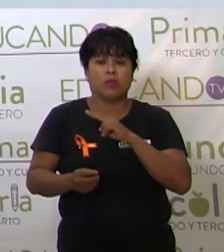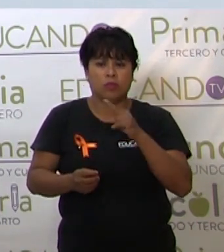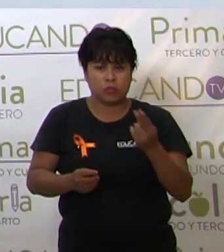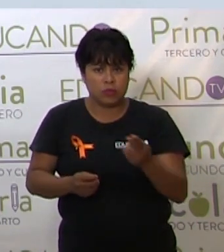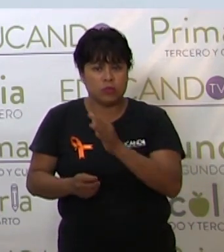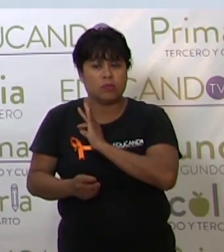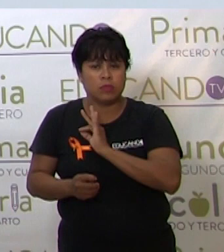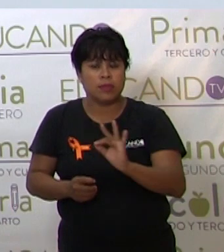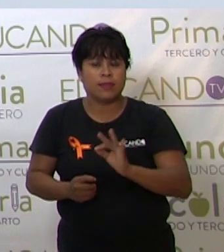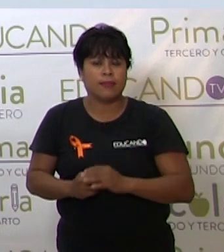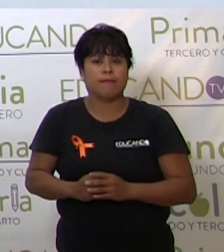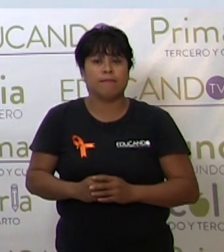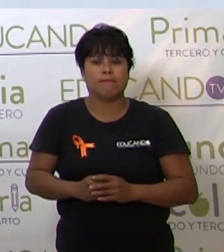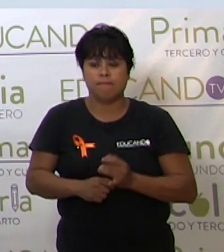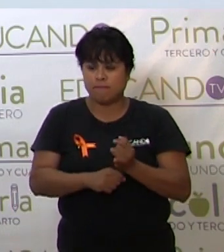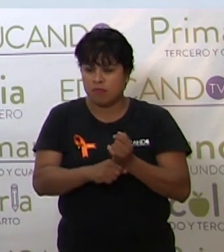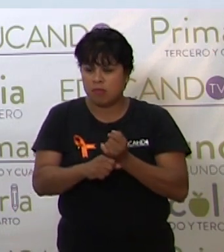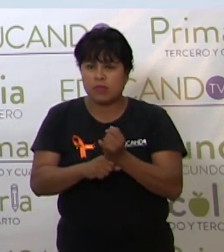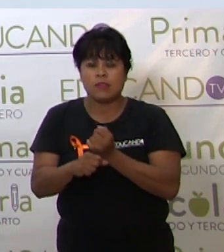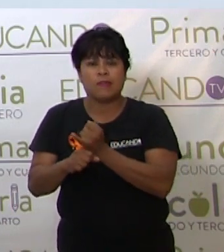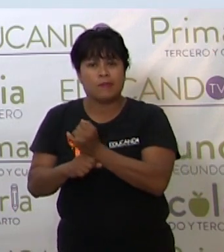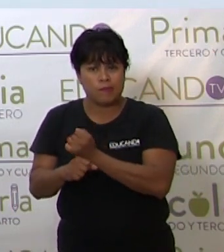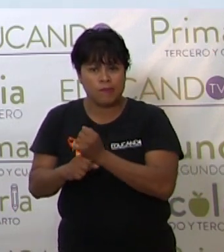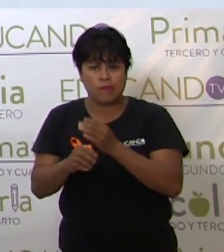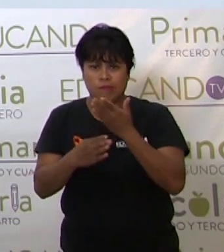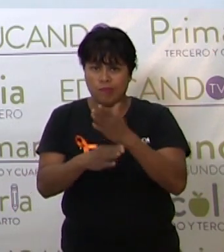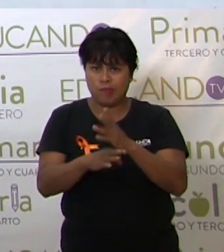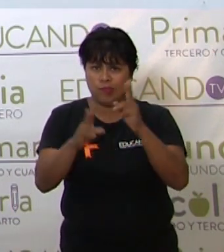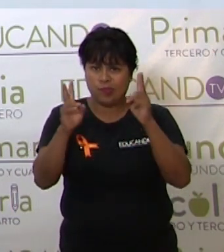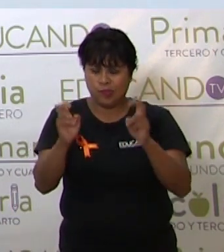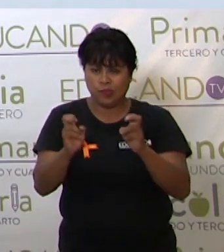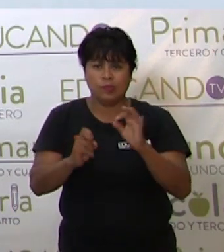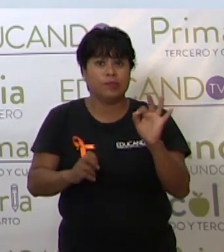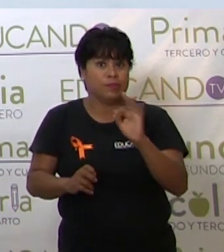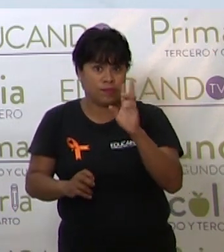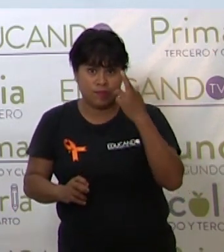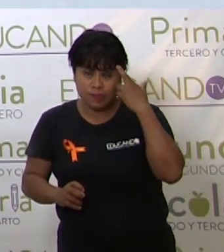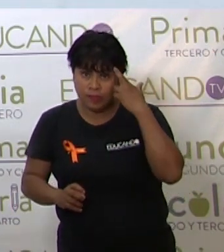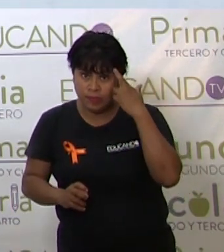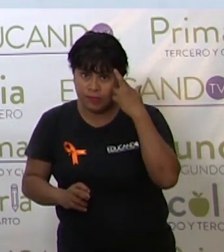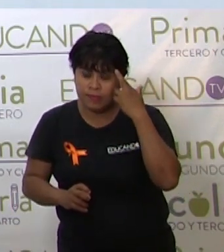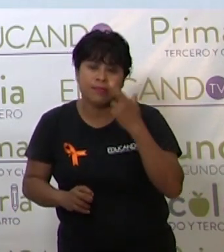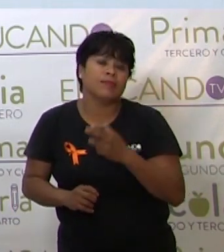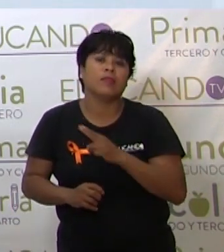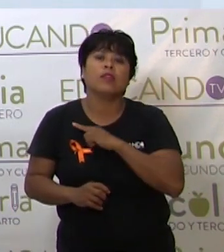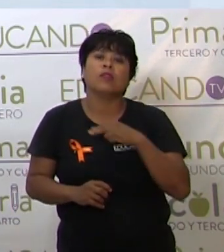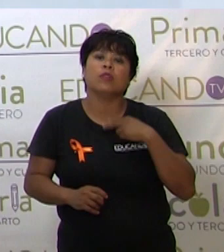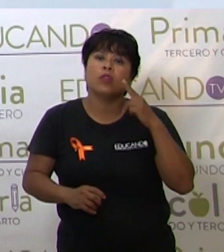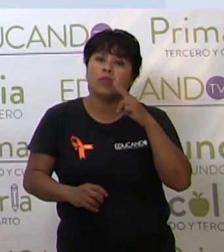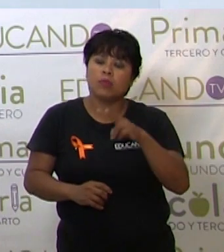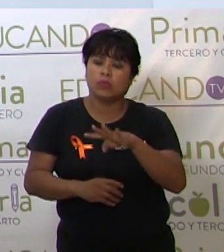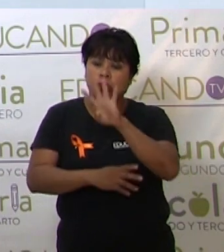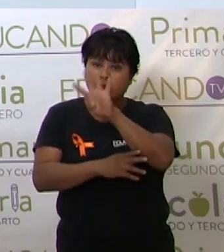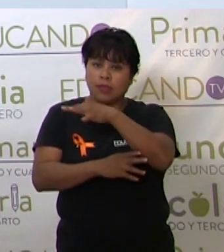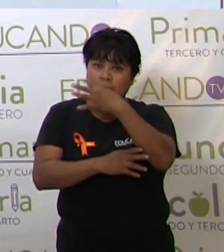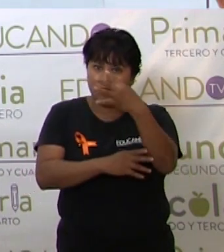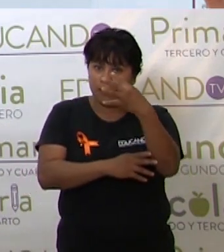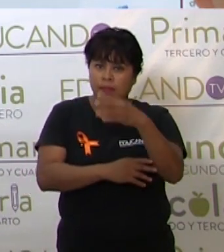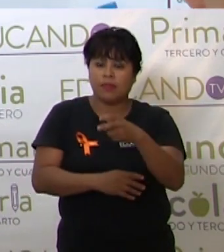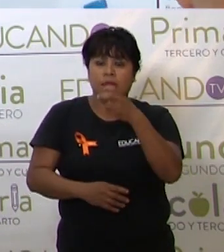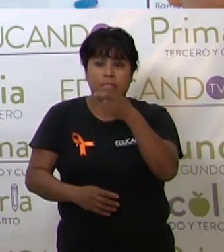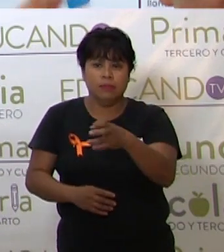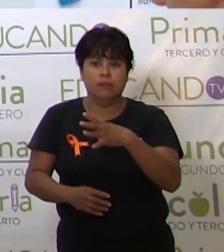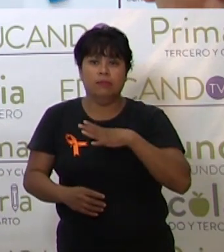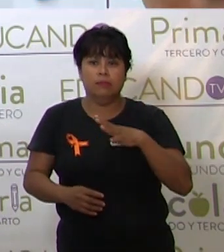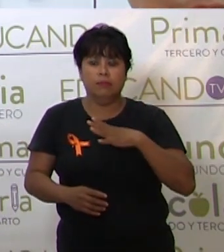investigar el tema. Si recuerdan, vimos una tabla y allí estaban las